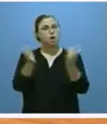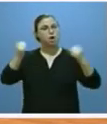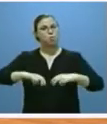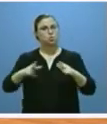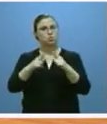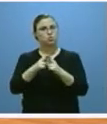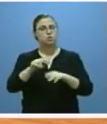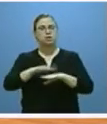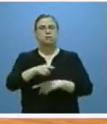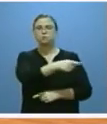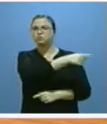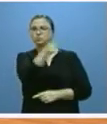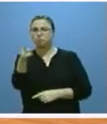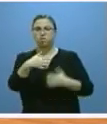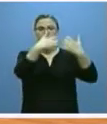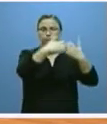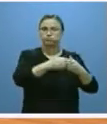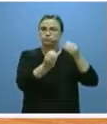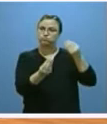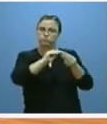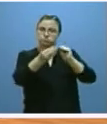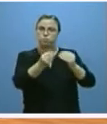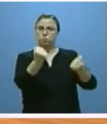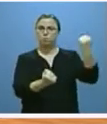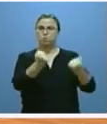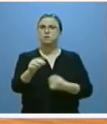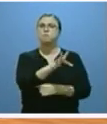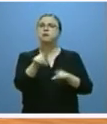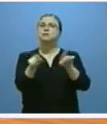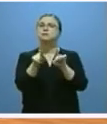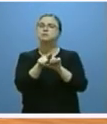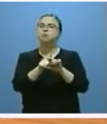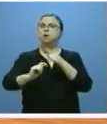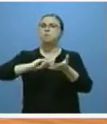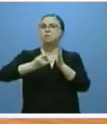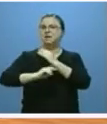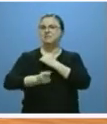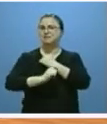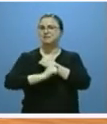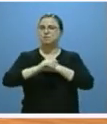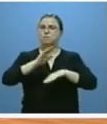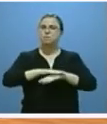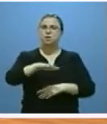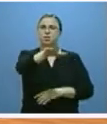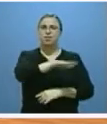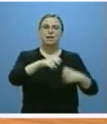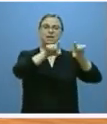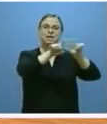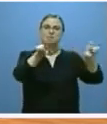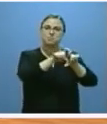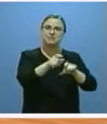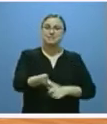en todas nuestras plantas de montaje y también con planes estratégicos en las más importantes empresas